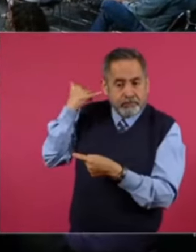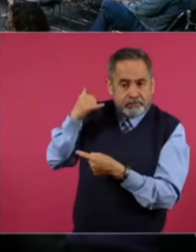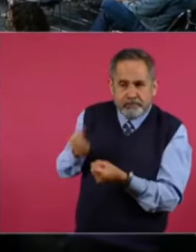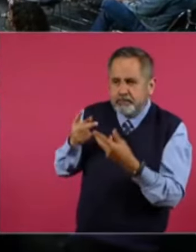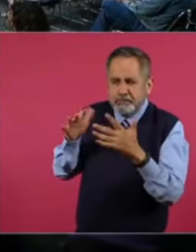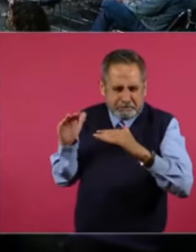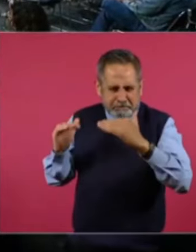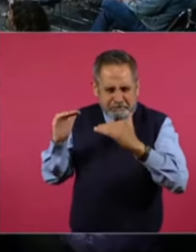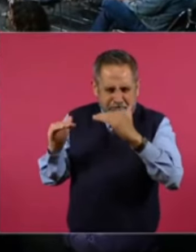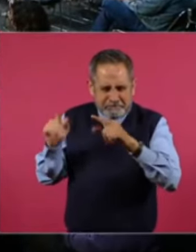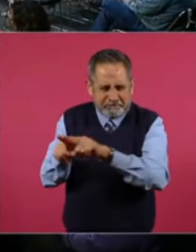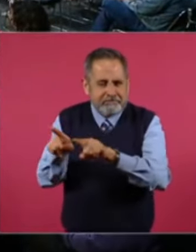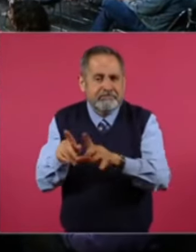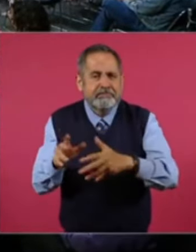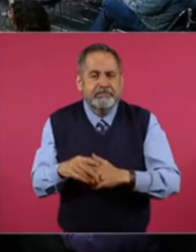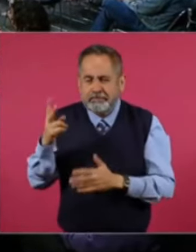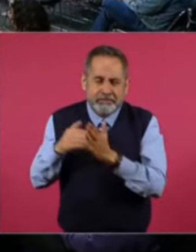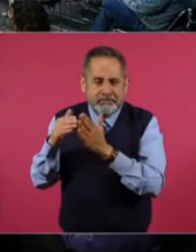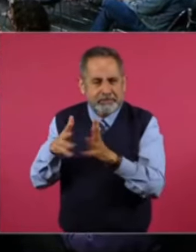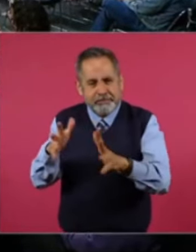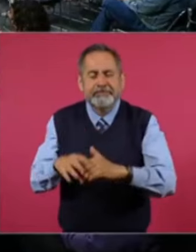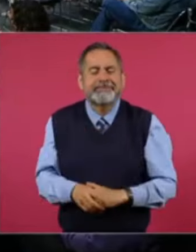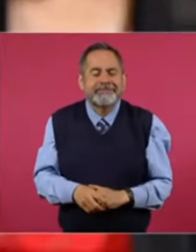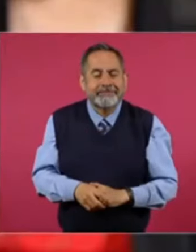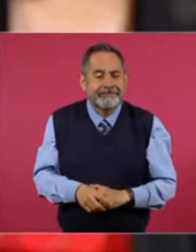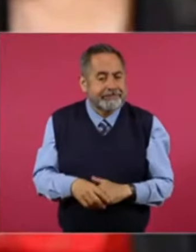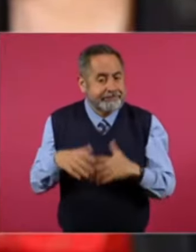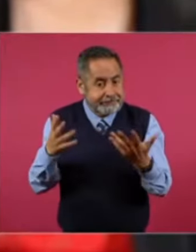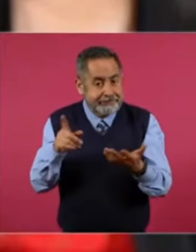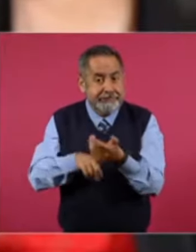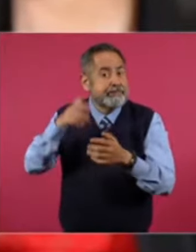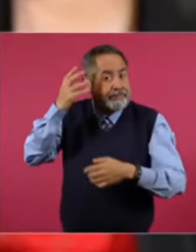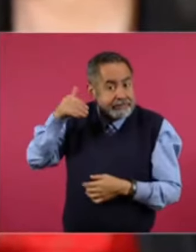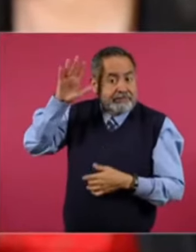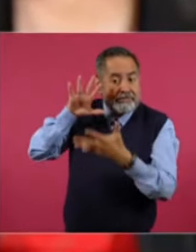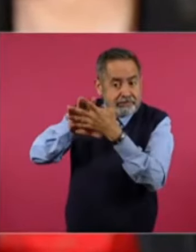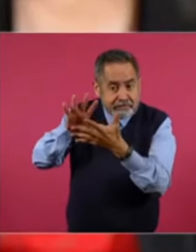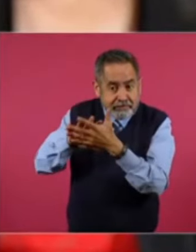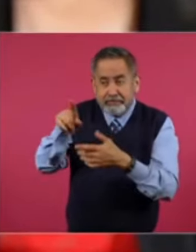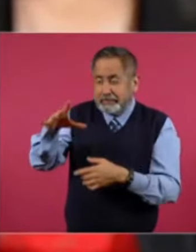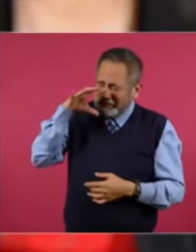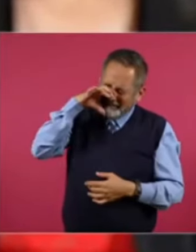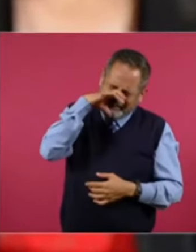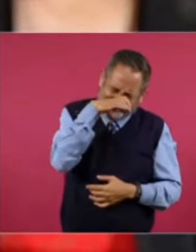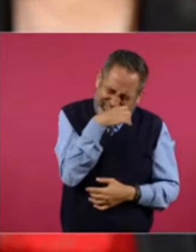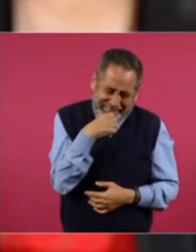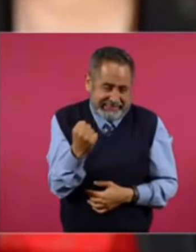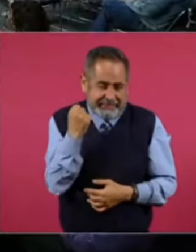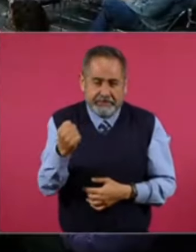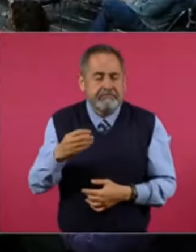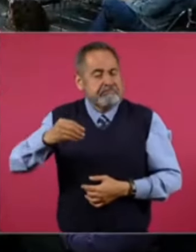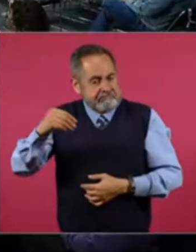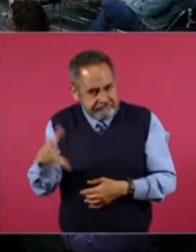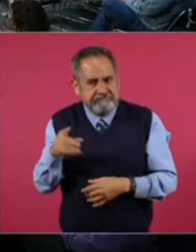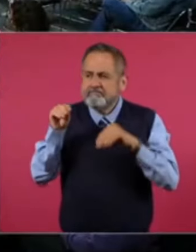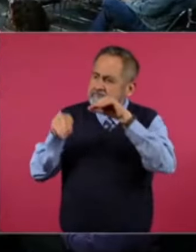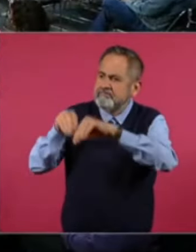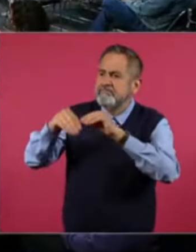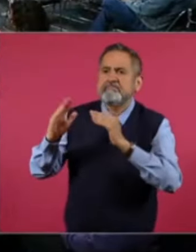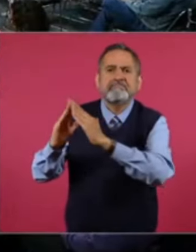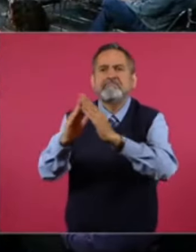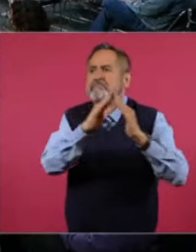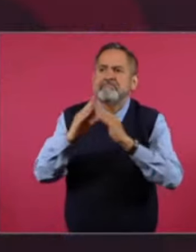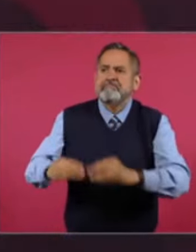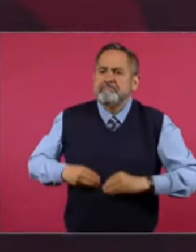también lo mismo. Dos millones. Y eso que era cárcel. que era la Siberia. Que era un infierno